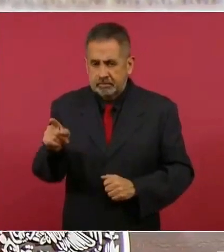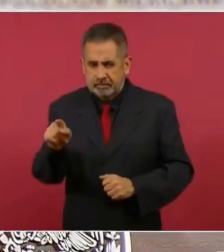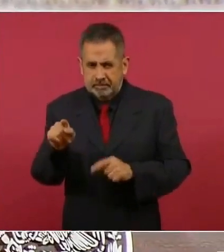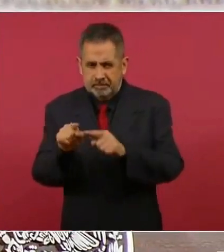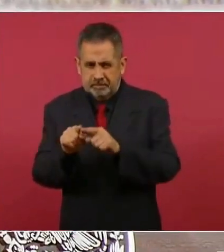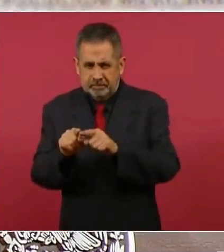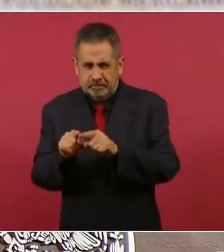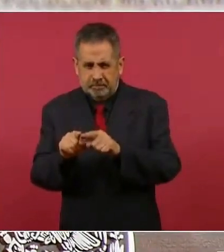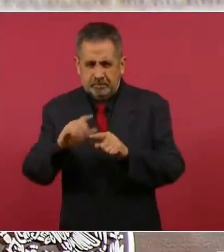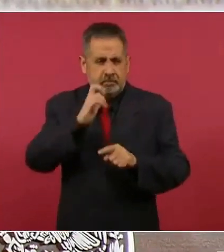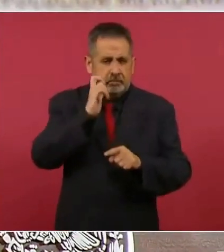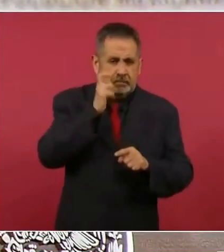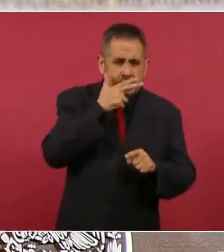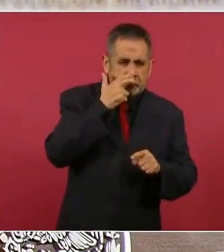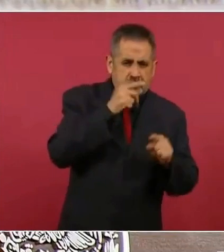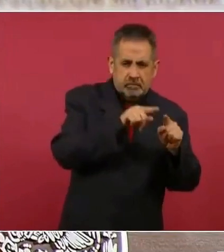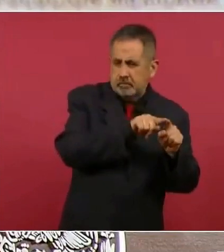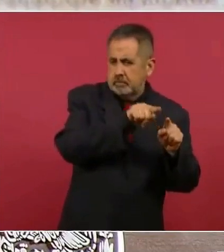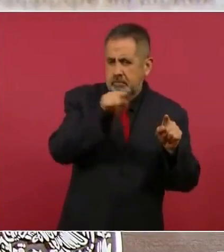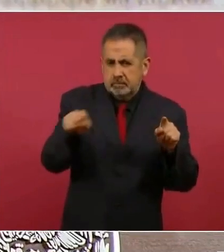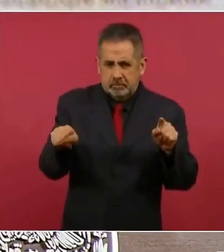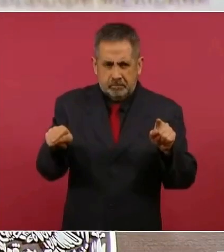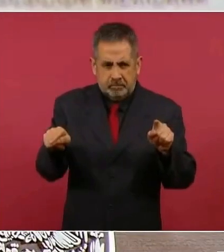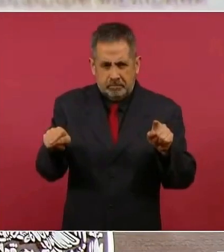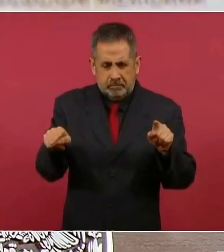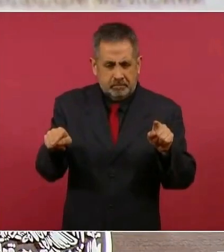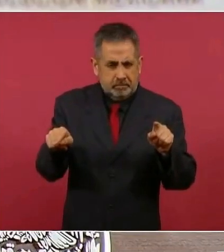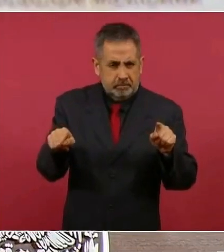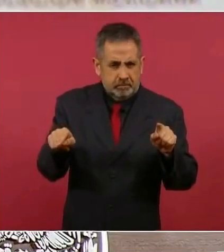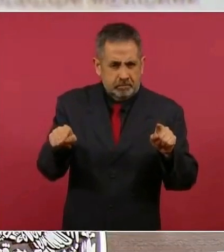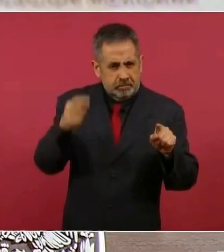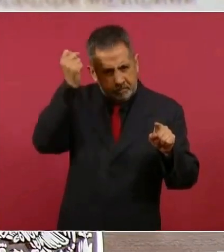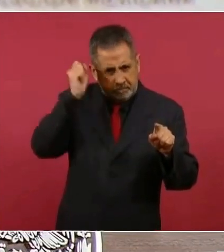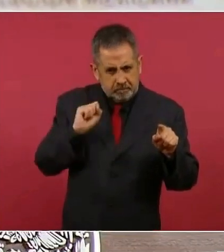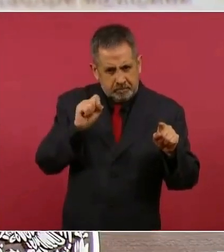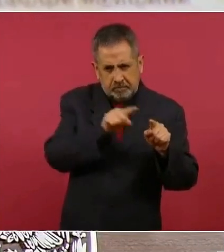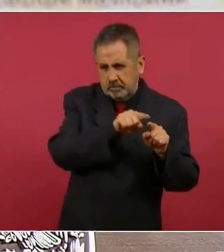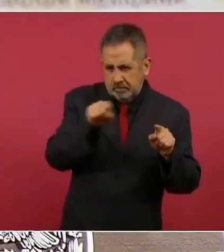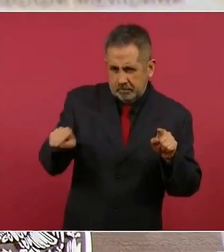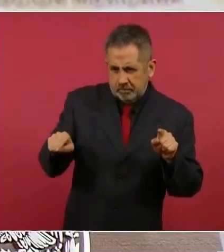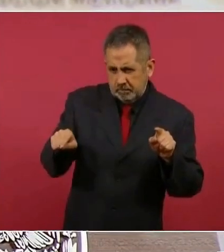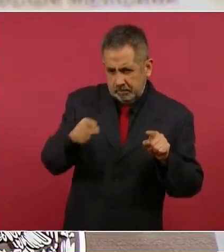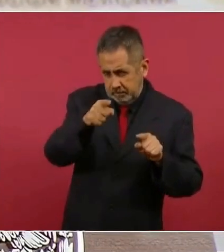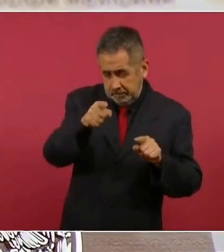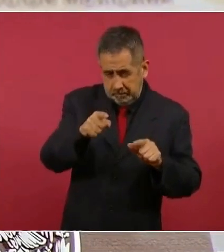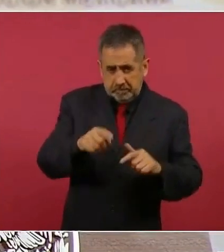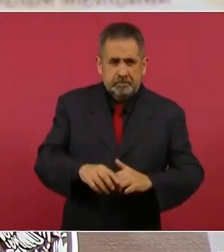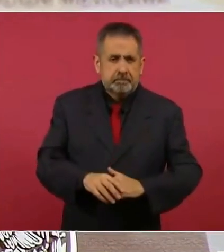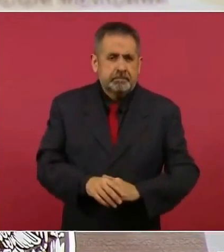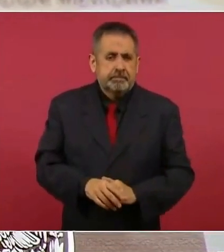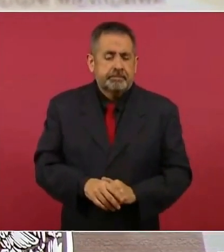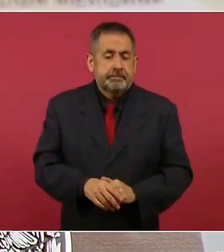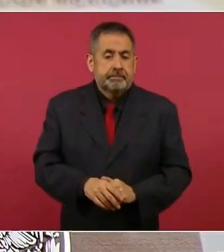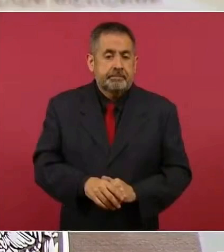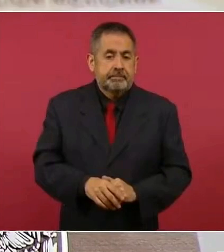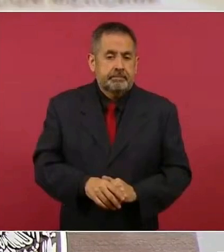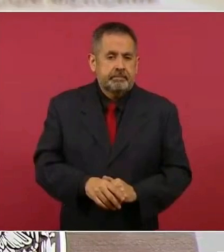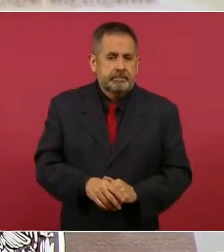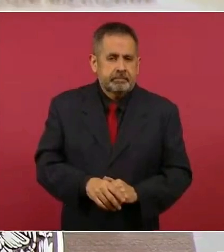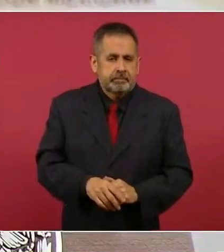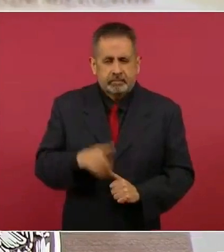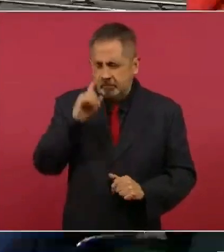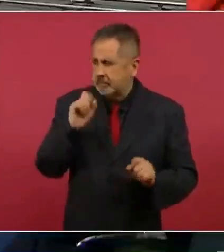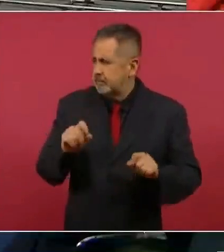Chihuahua con Sinaloa. Con Sinaloa. Sinaloa. A ver,